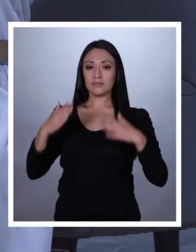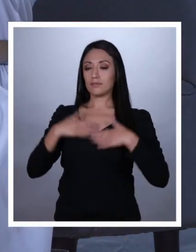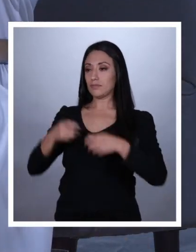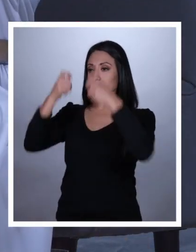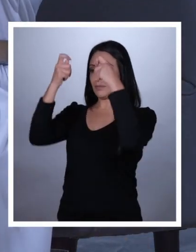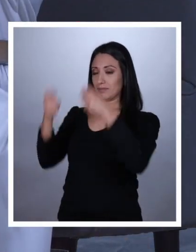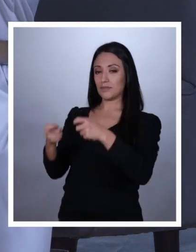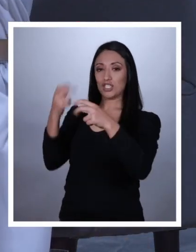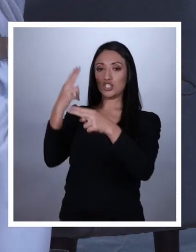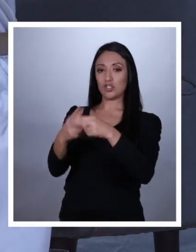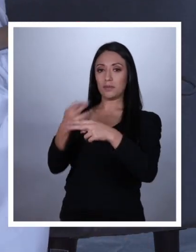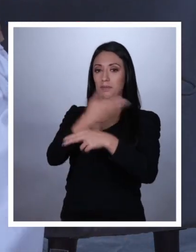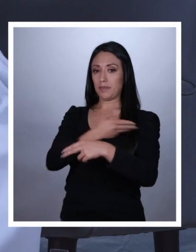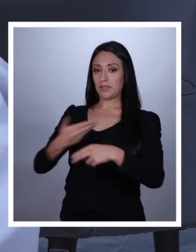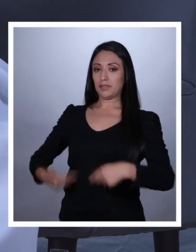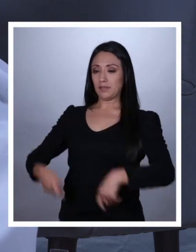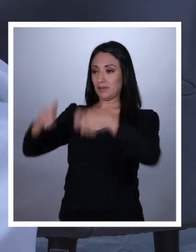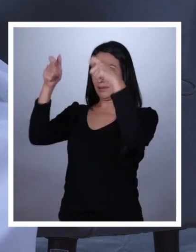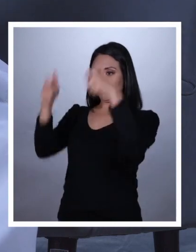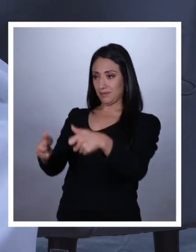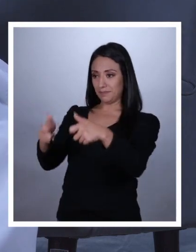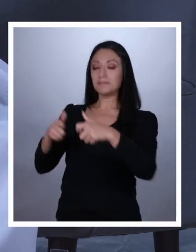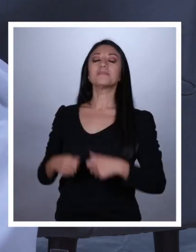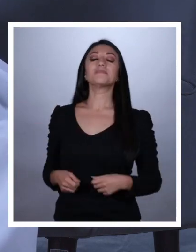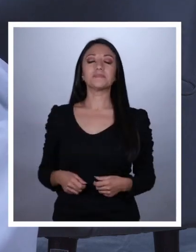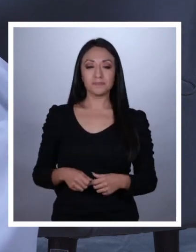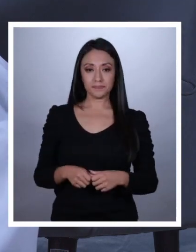Yo te declaro presidente.